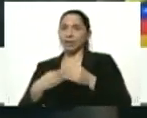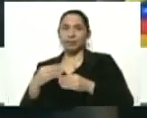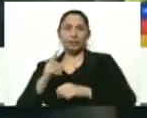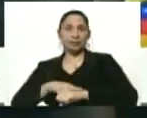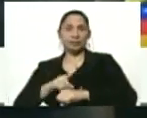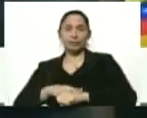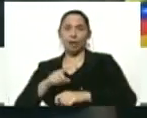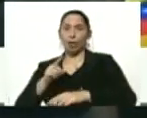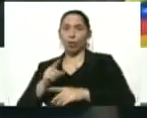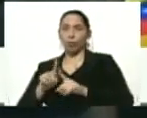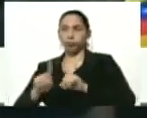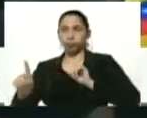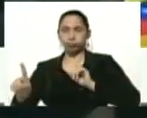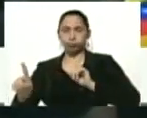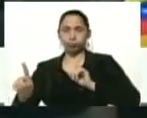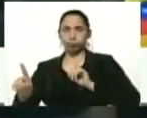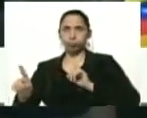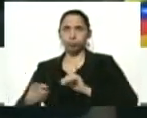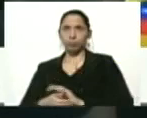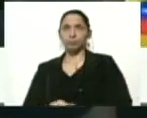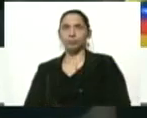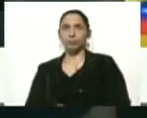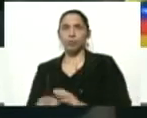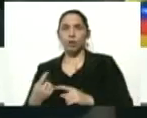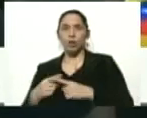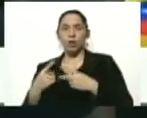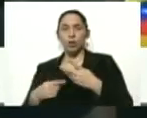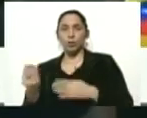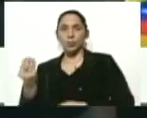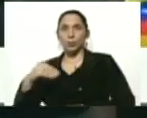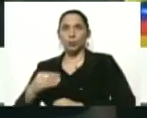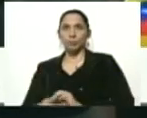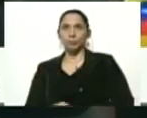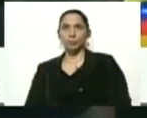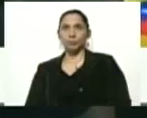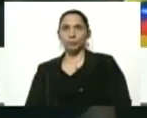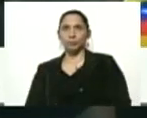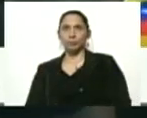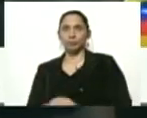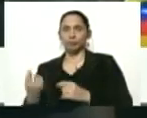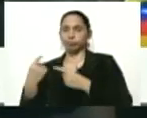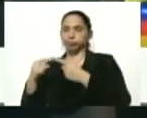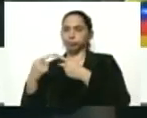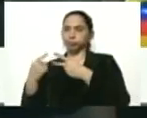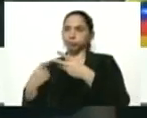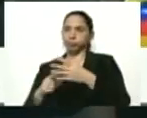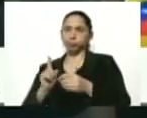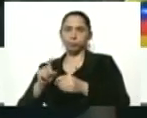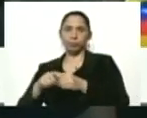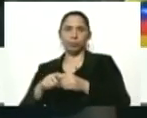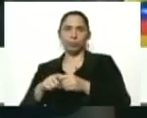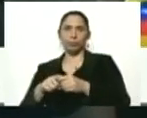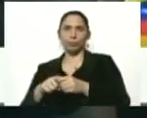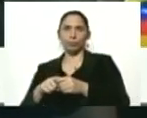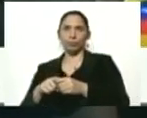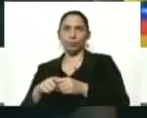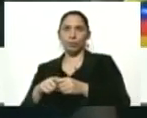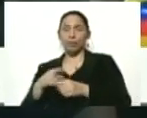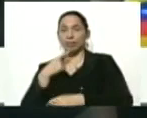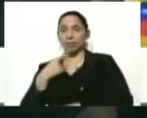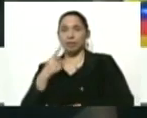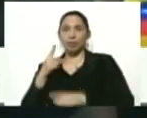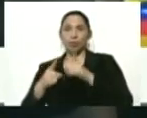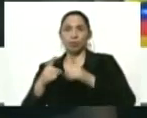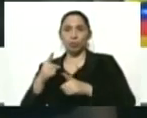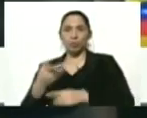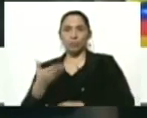por hora para el espaciamiento necesario. Otros elementos también hay muchas cosas que están incluidas en esta norma solamente estoy diciendo algunas que me parece